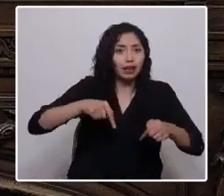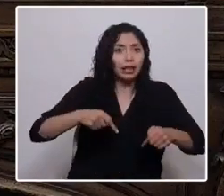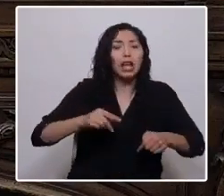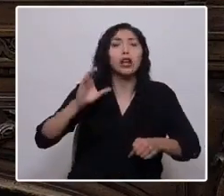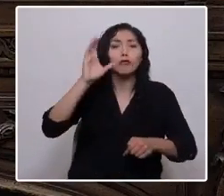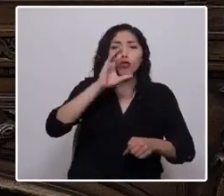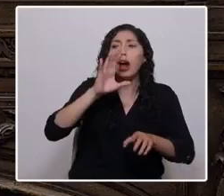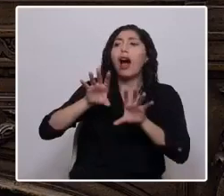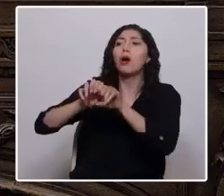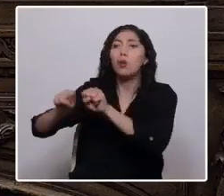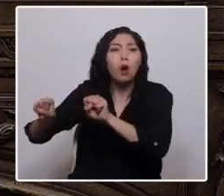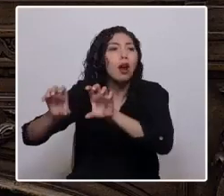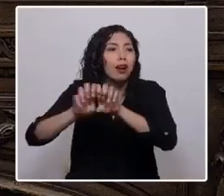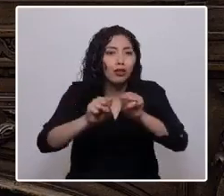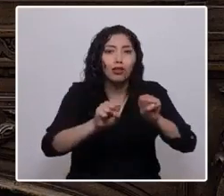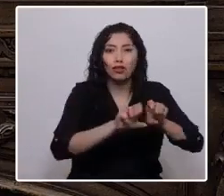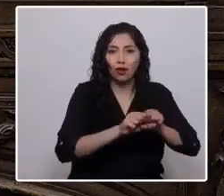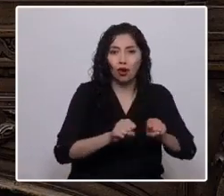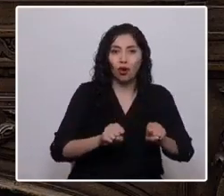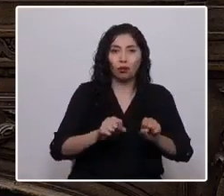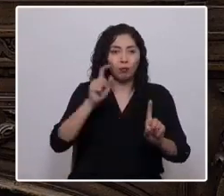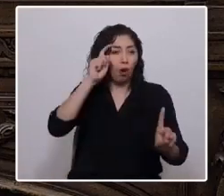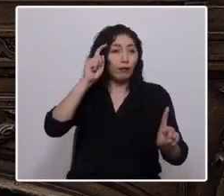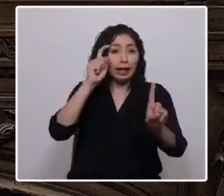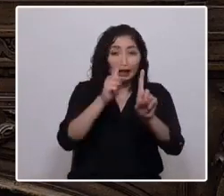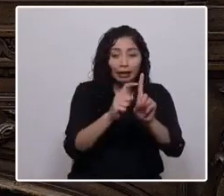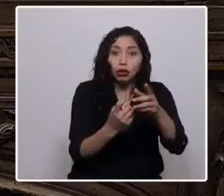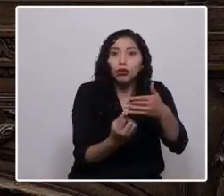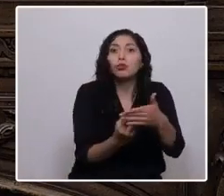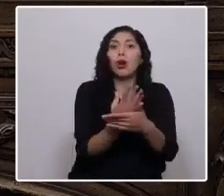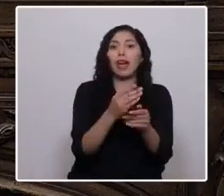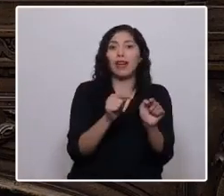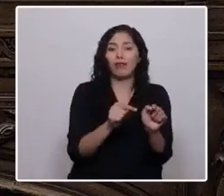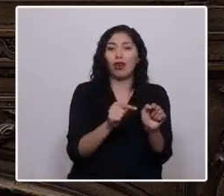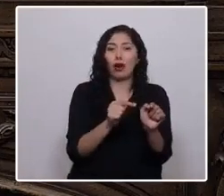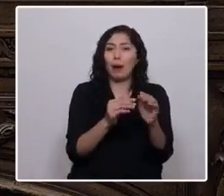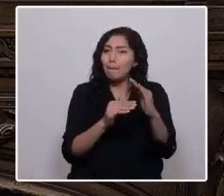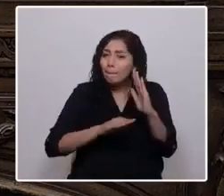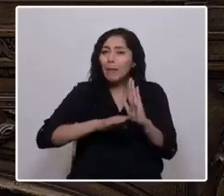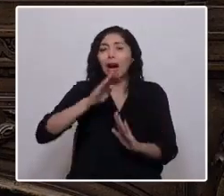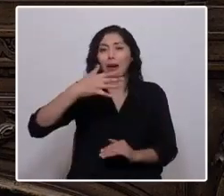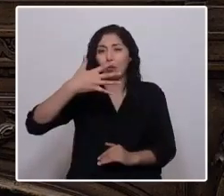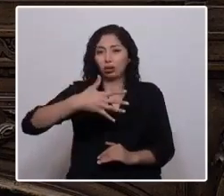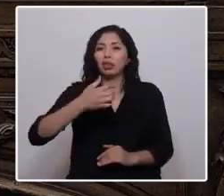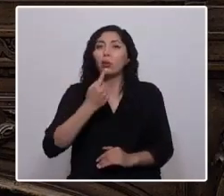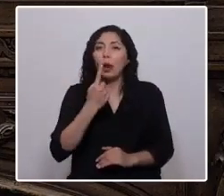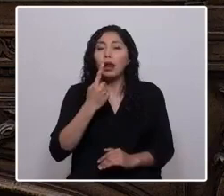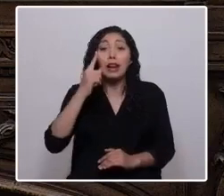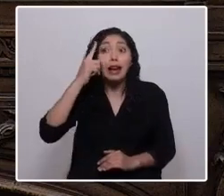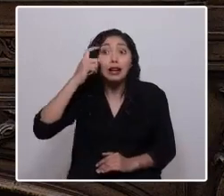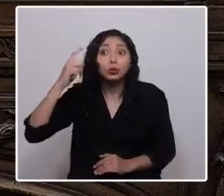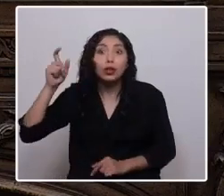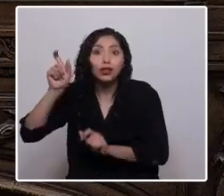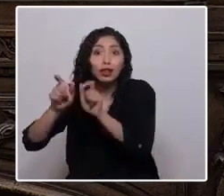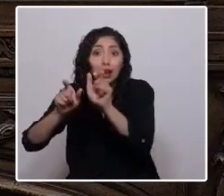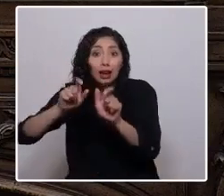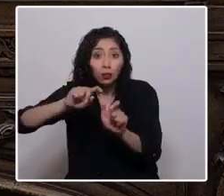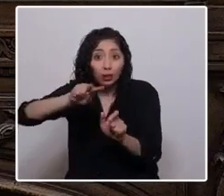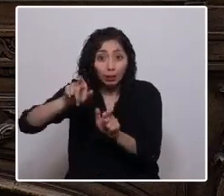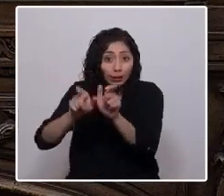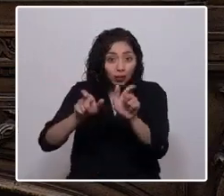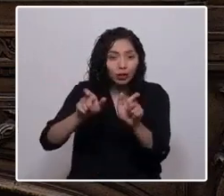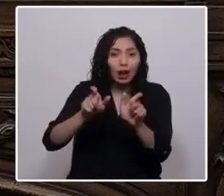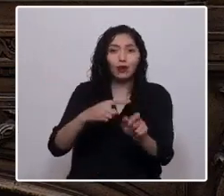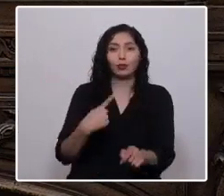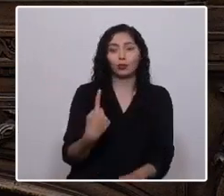consensos, con un objetivo nuevo y mayor de responder a los sueños de nuestra gente, que